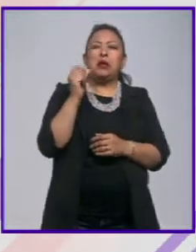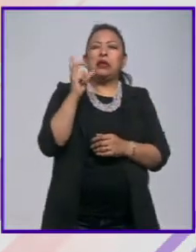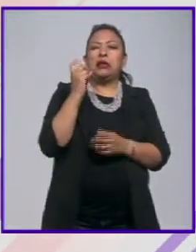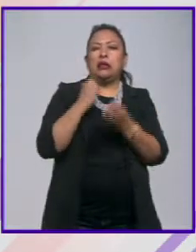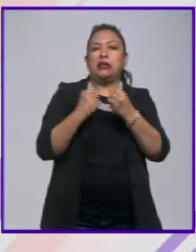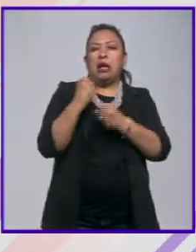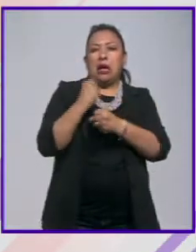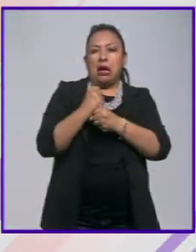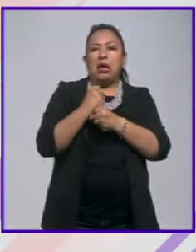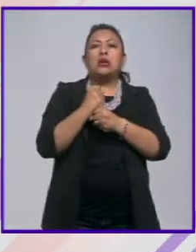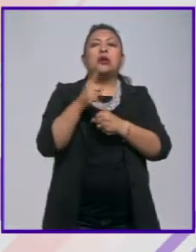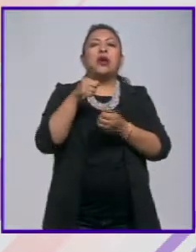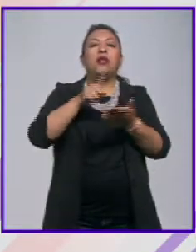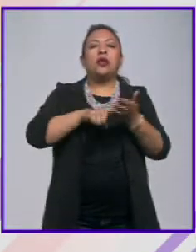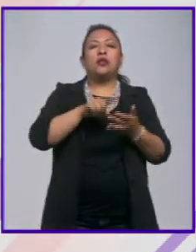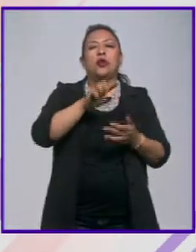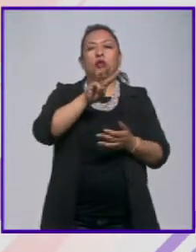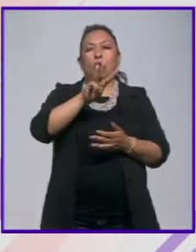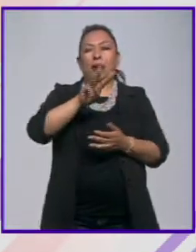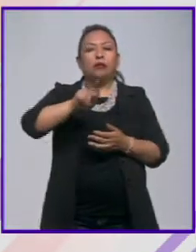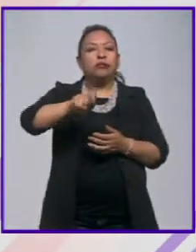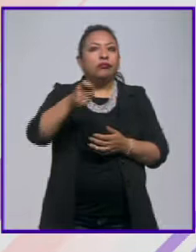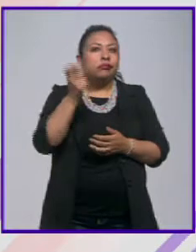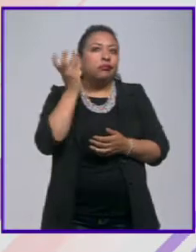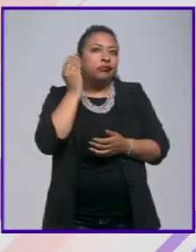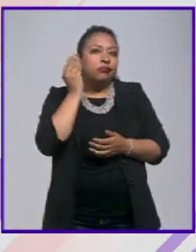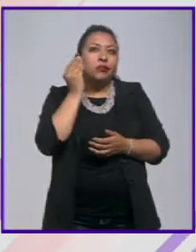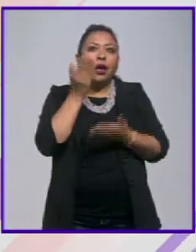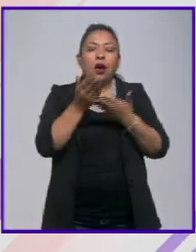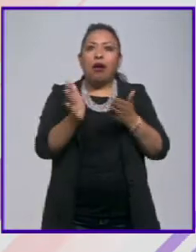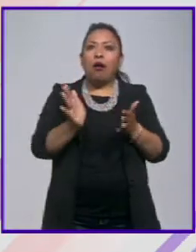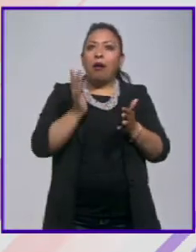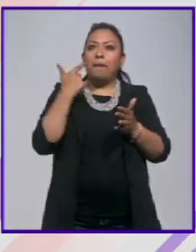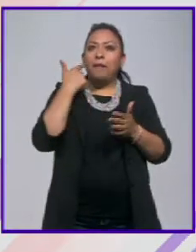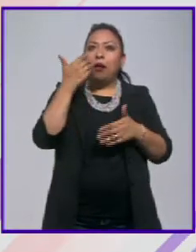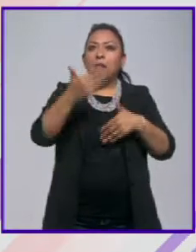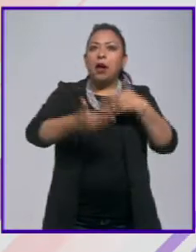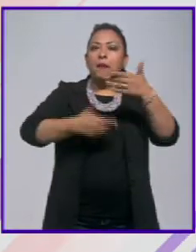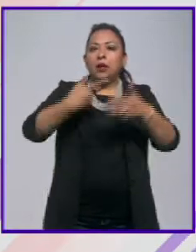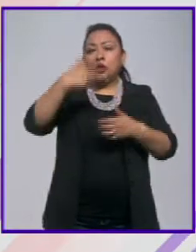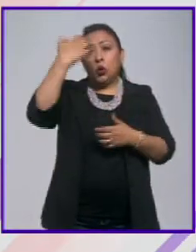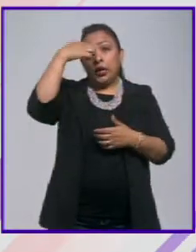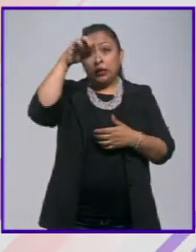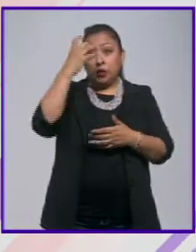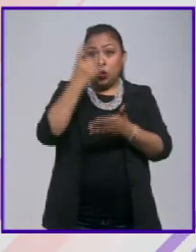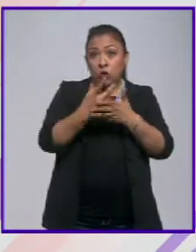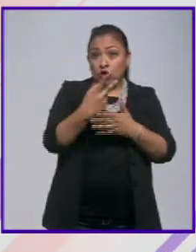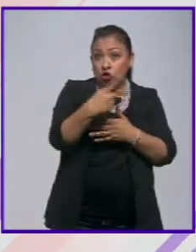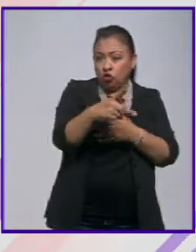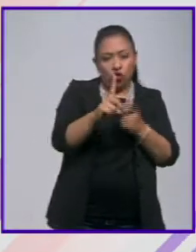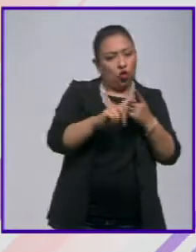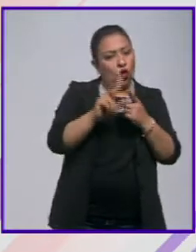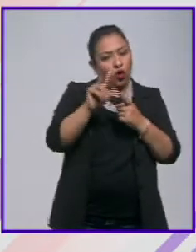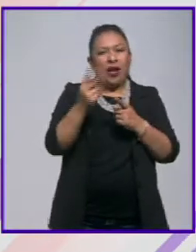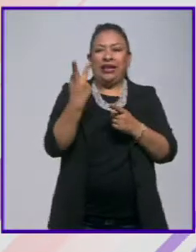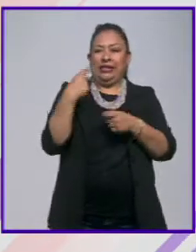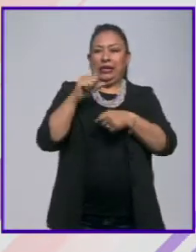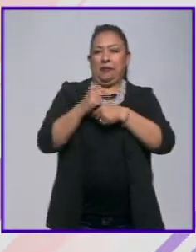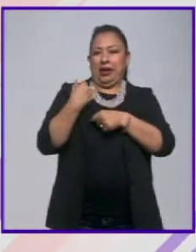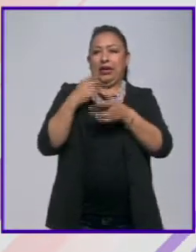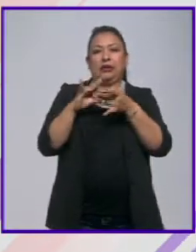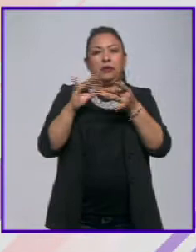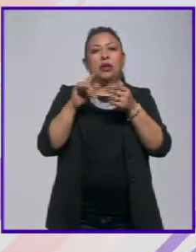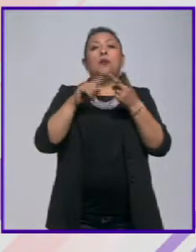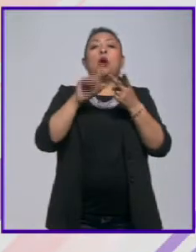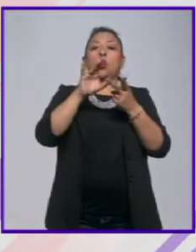30 años en la W y ahora es impresionante seguir su trayectoria, no solo de él, ya lo platicamos la semana pasada